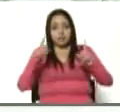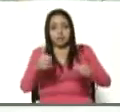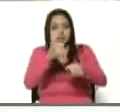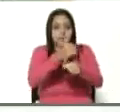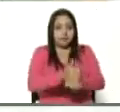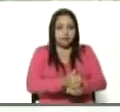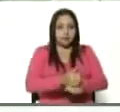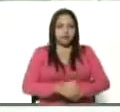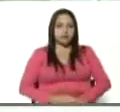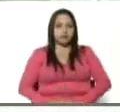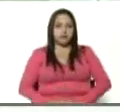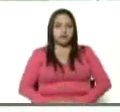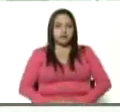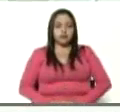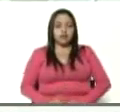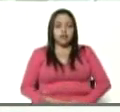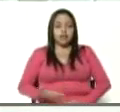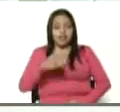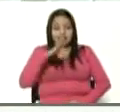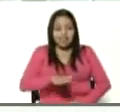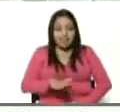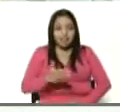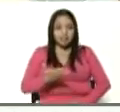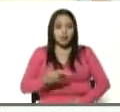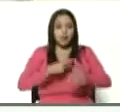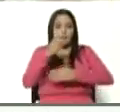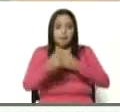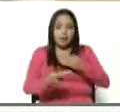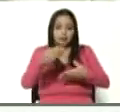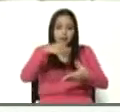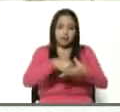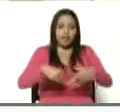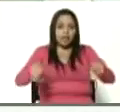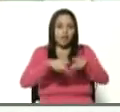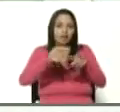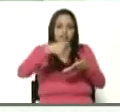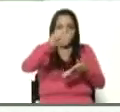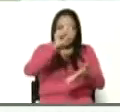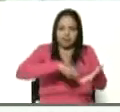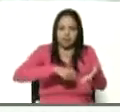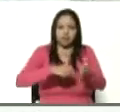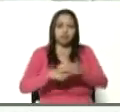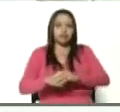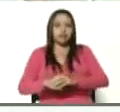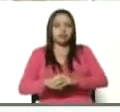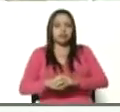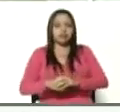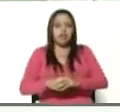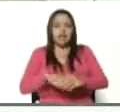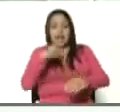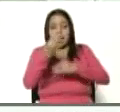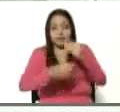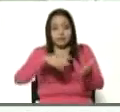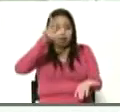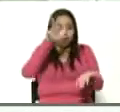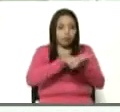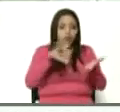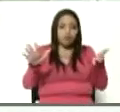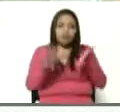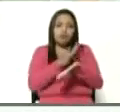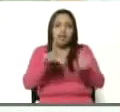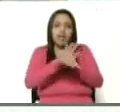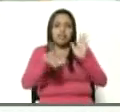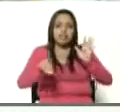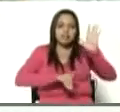estar en un programa como este firmando el ejecútense de las leyes